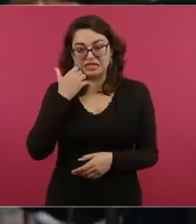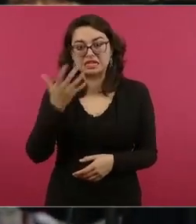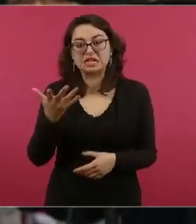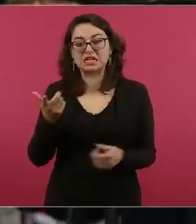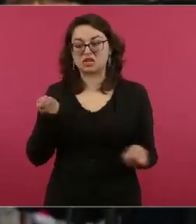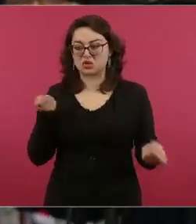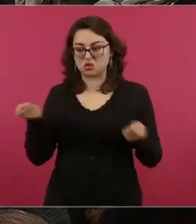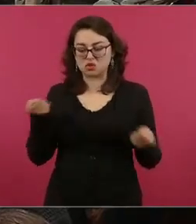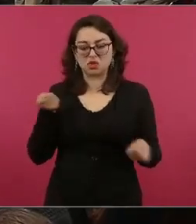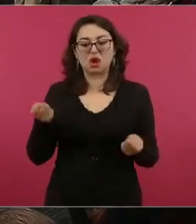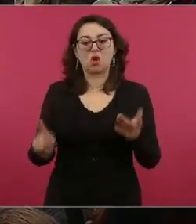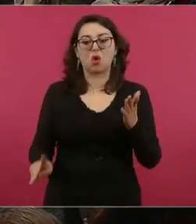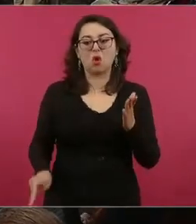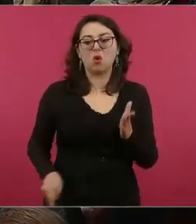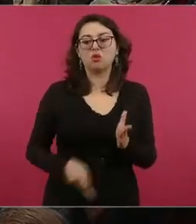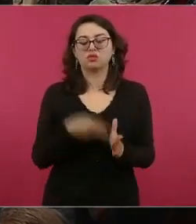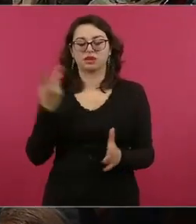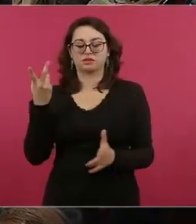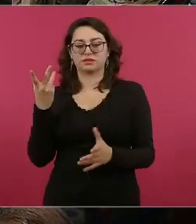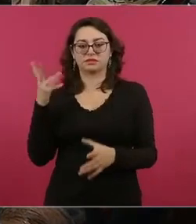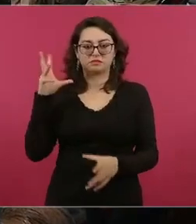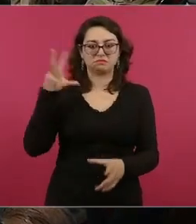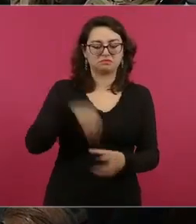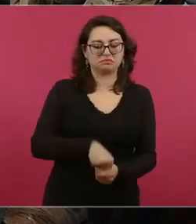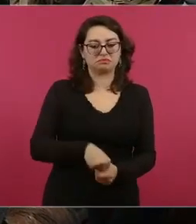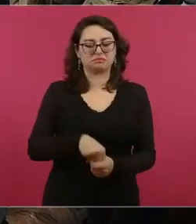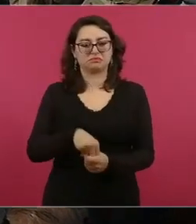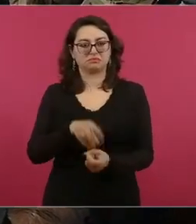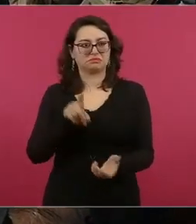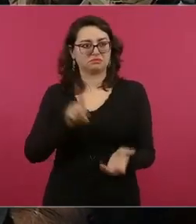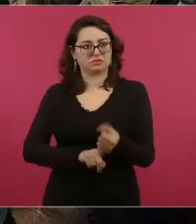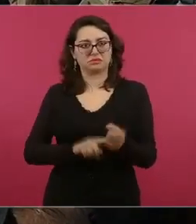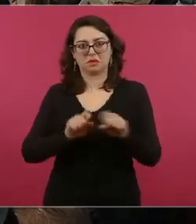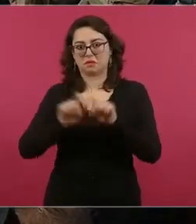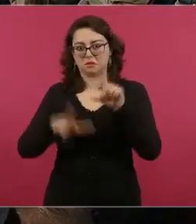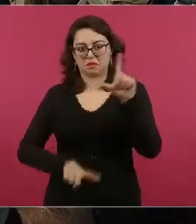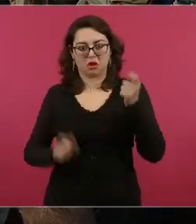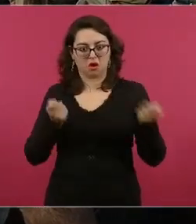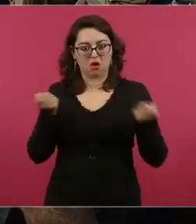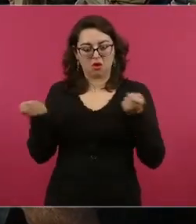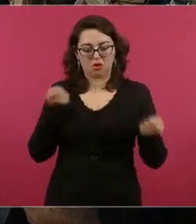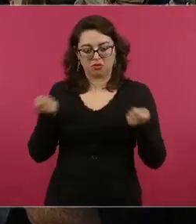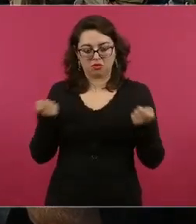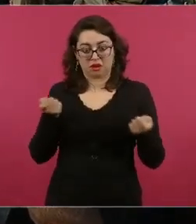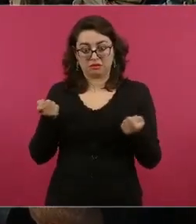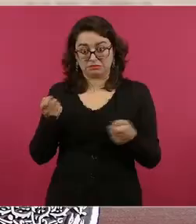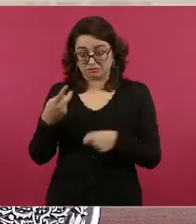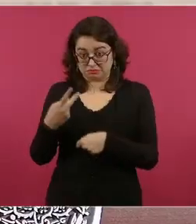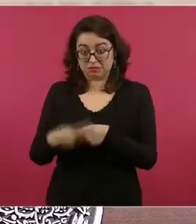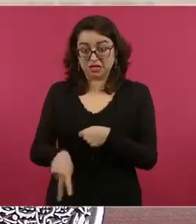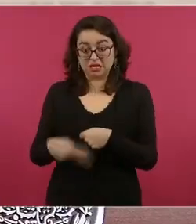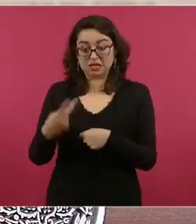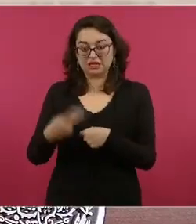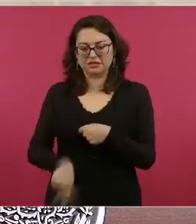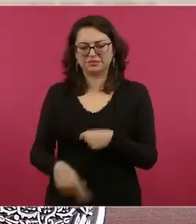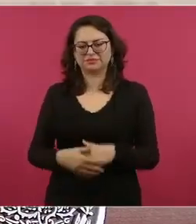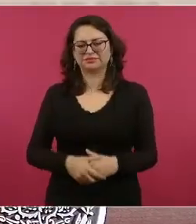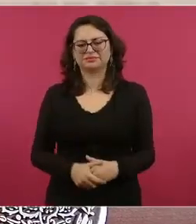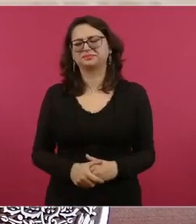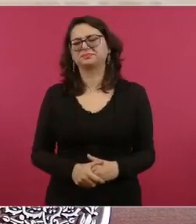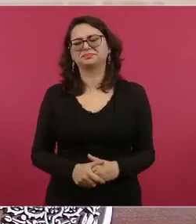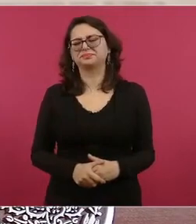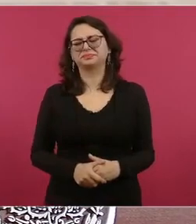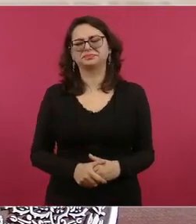conservadores al poder? No, yo pienso que una concepción distinta,